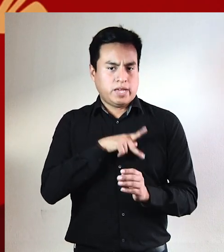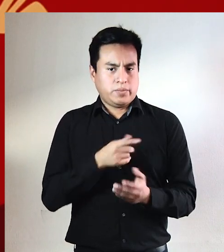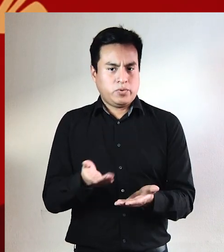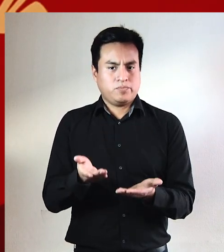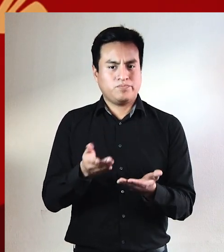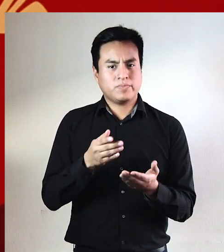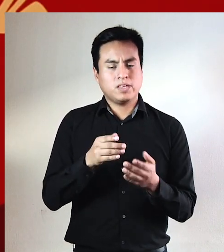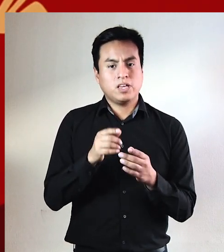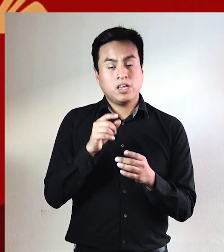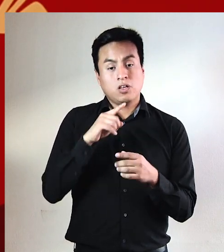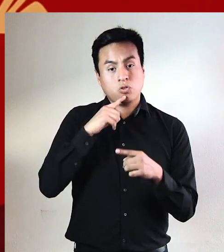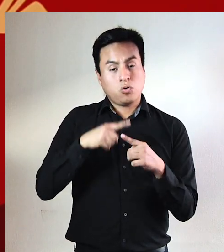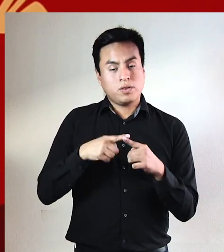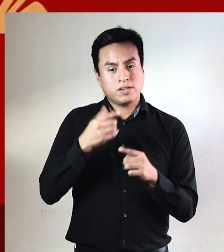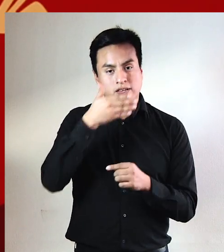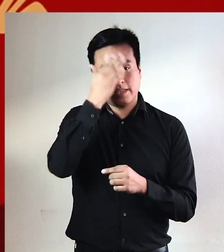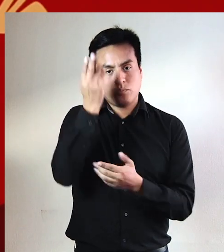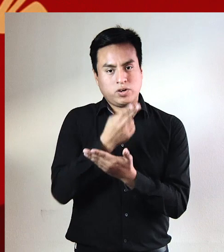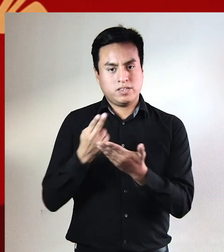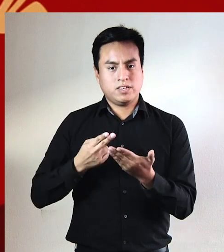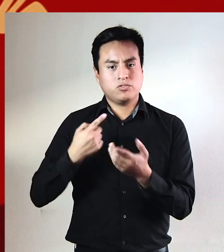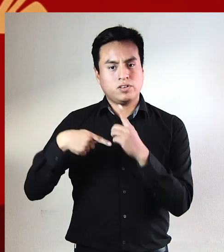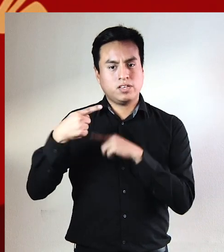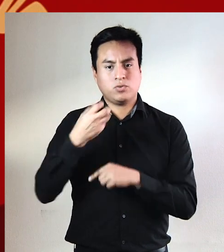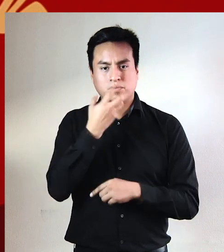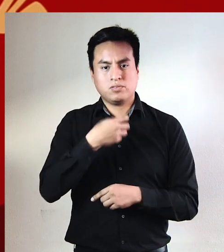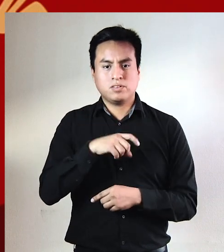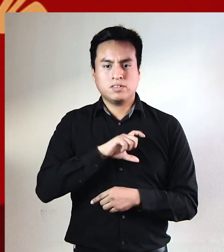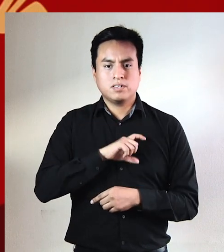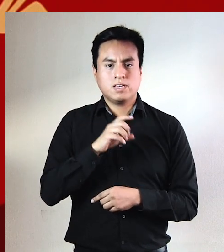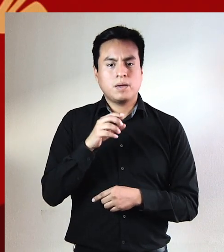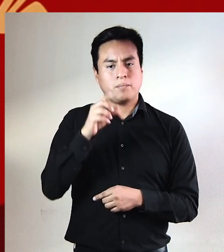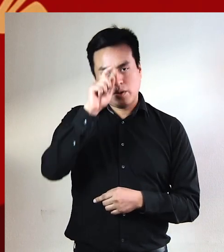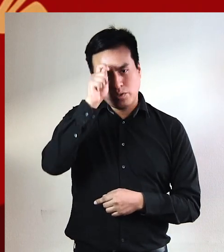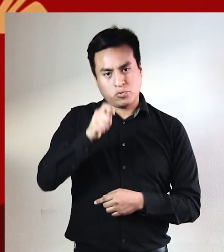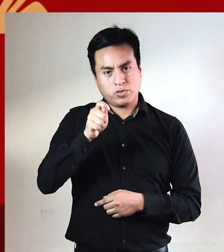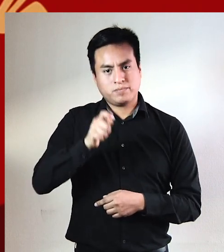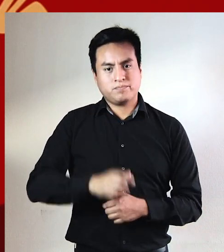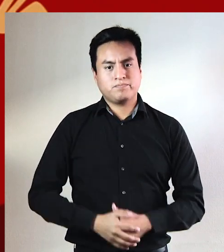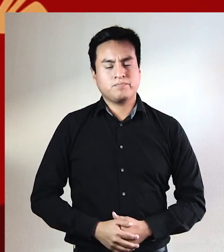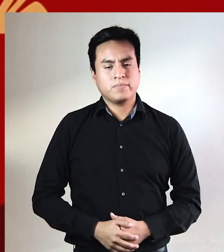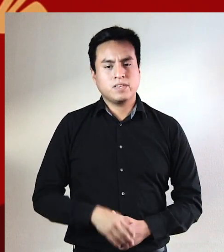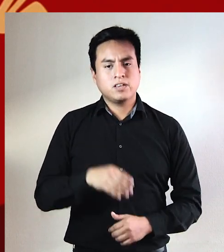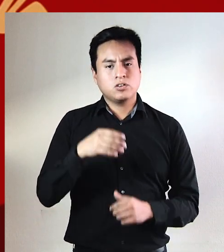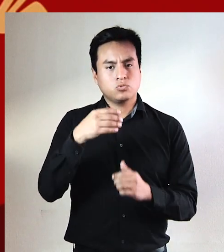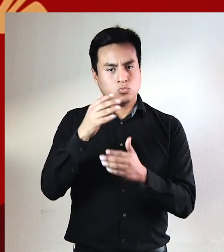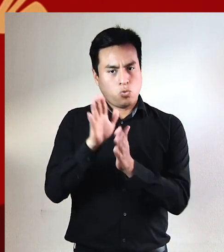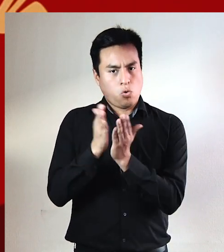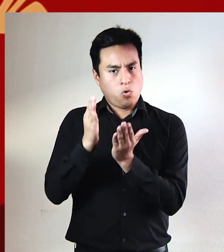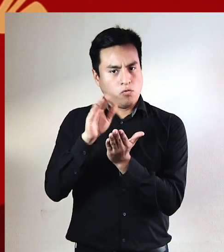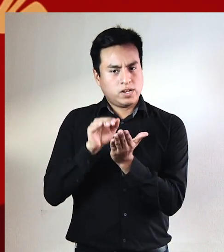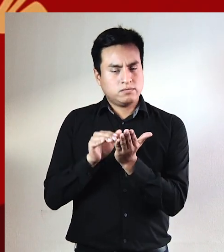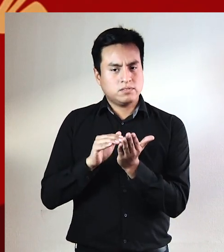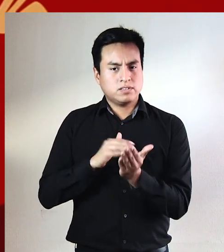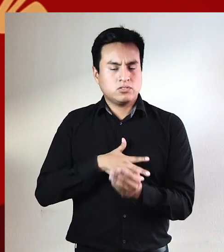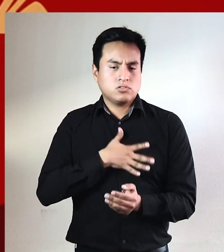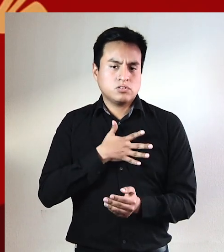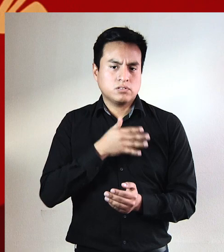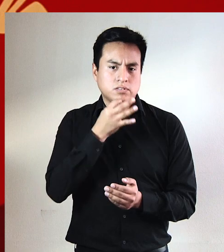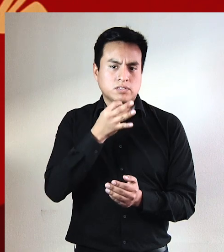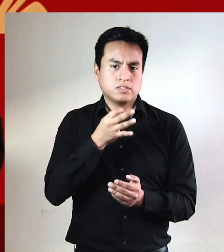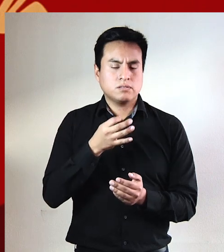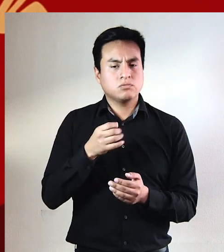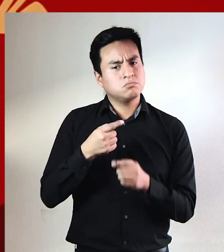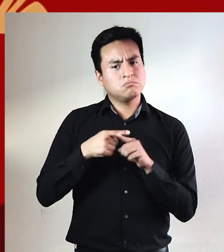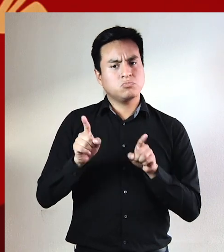que lleva el nombre del más grande poeta de la historia de la lengua castellana, Pablo Neruda. Frente a su obra, la sensación a